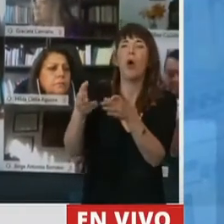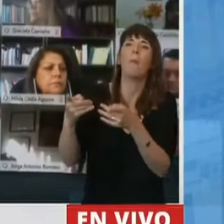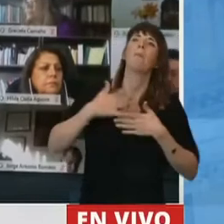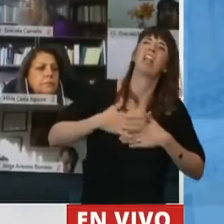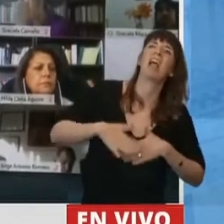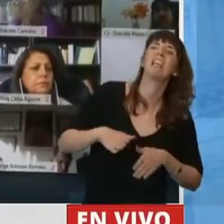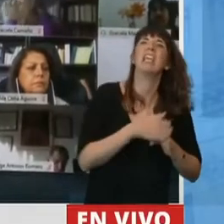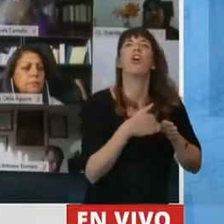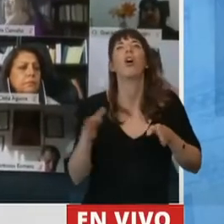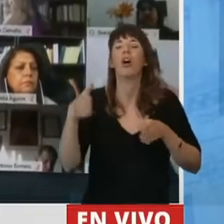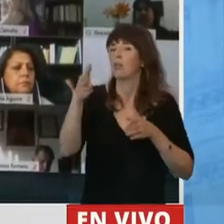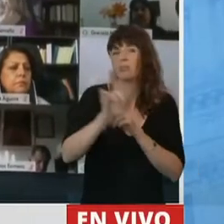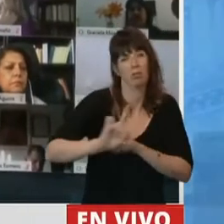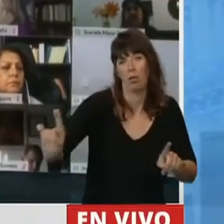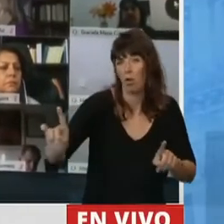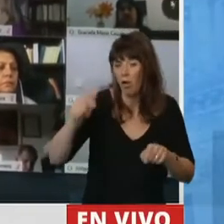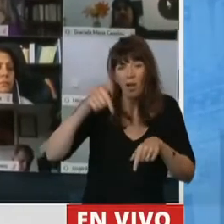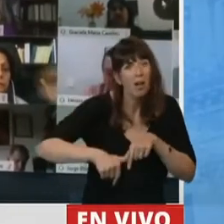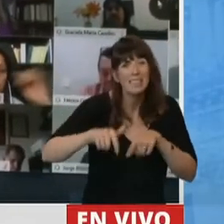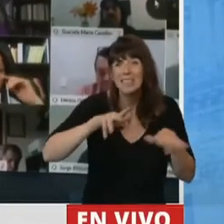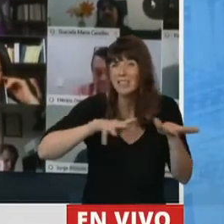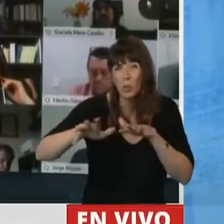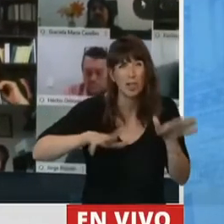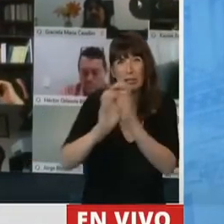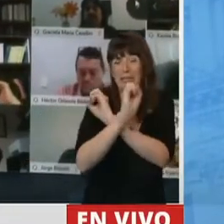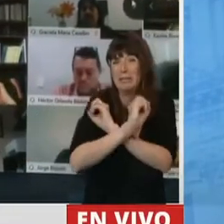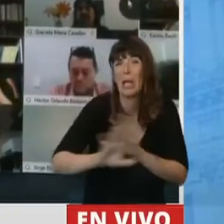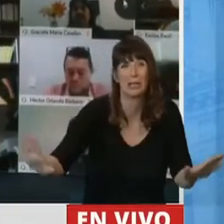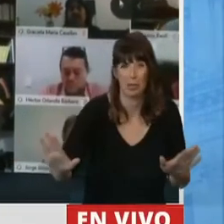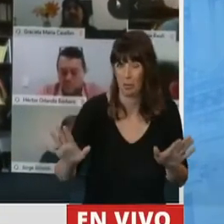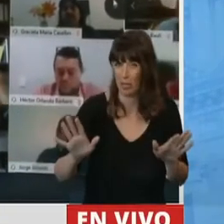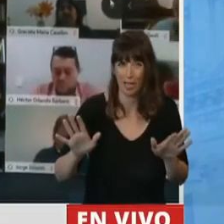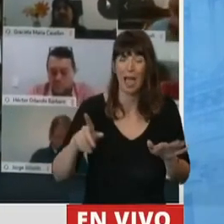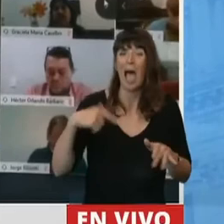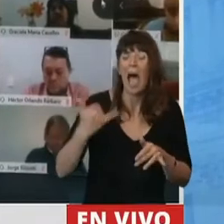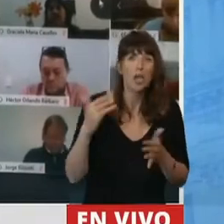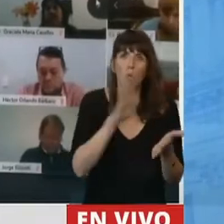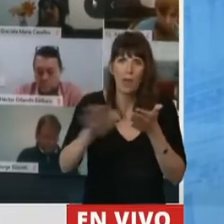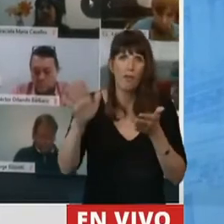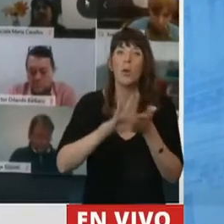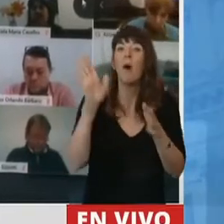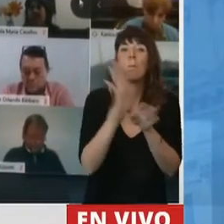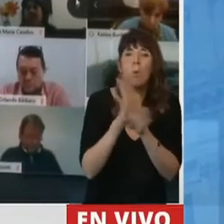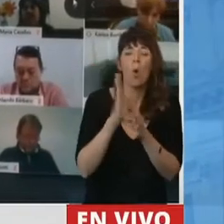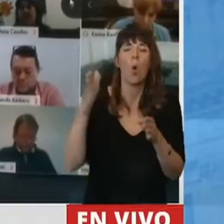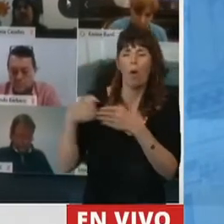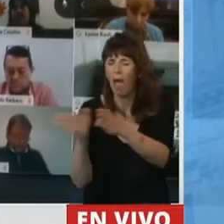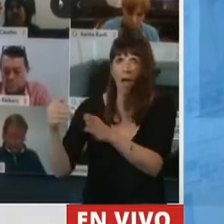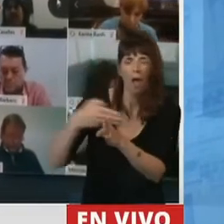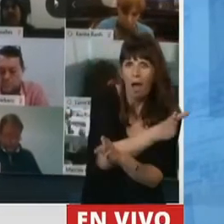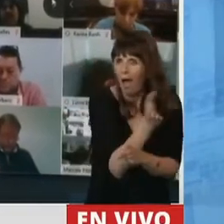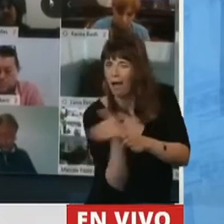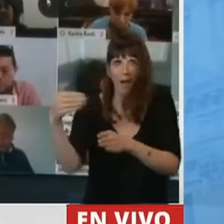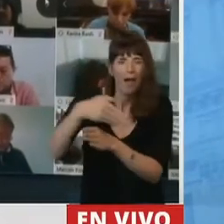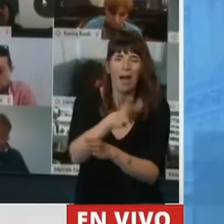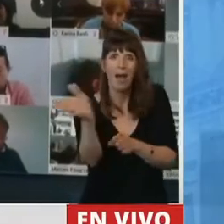hacia determinado lado. No, estamos en el medio de un delta donde todo el tiempo nos aparece un río nuevo y recién cuando estemos en la punta de